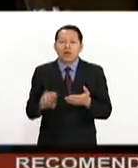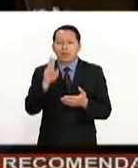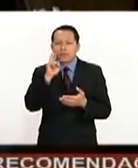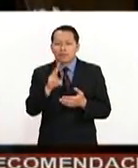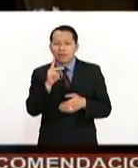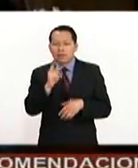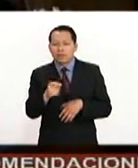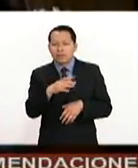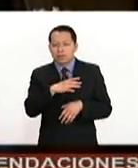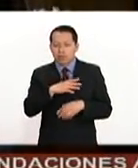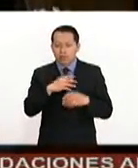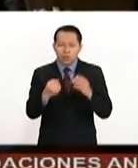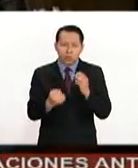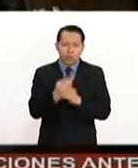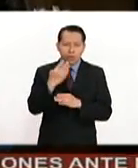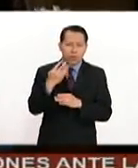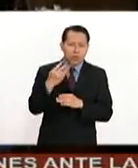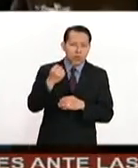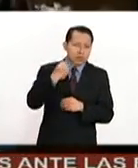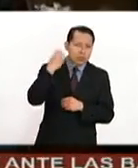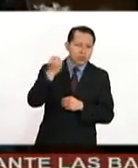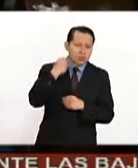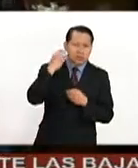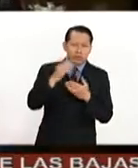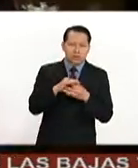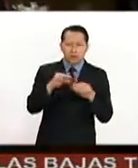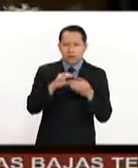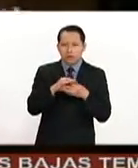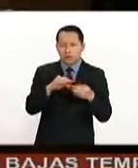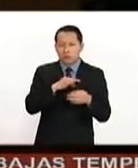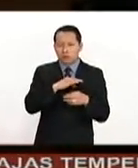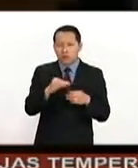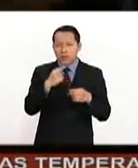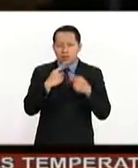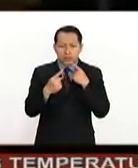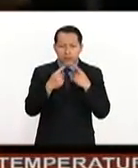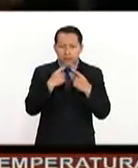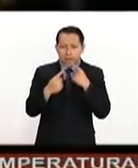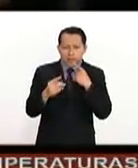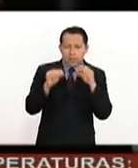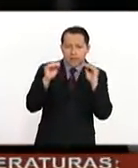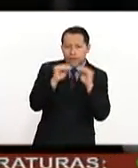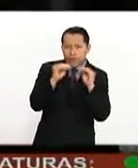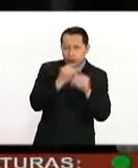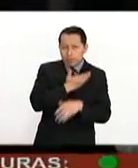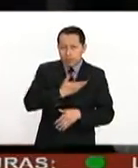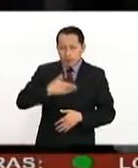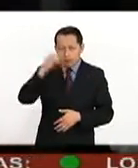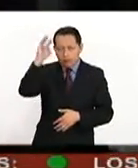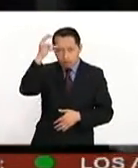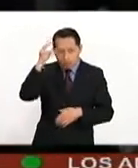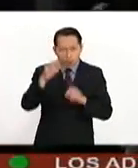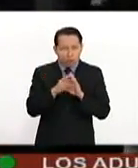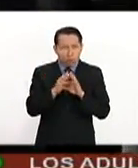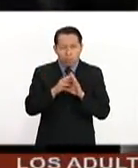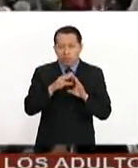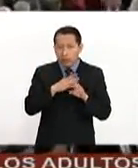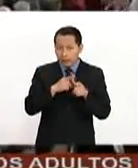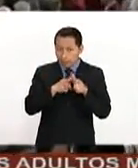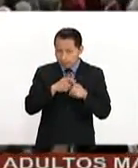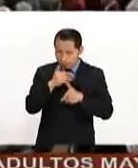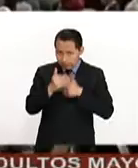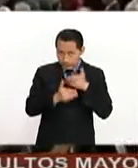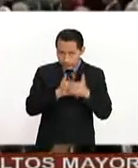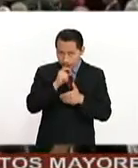nuevo tono, este tono conciliador del presidente Trump, se mantiene en lo que resta